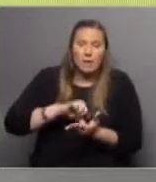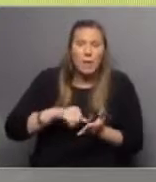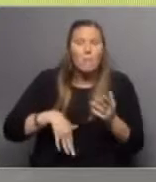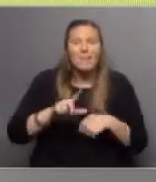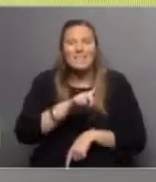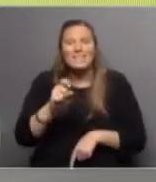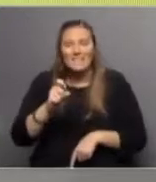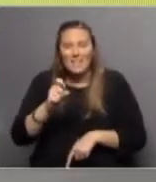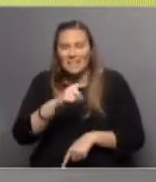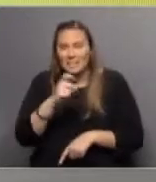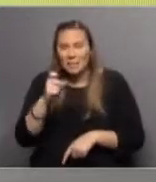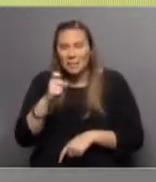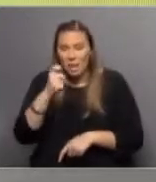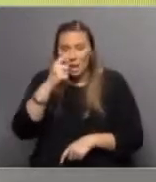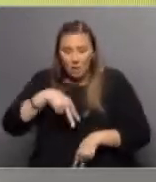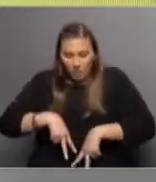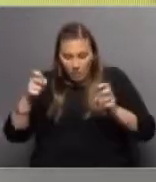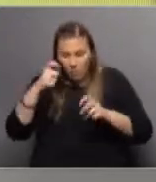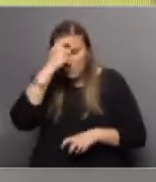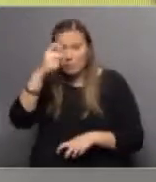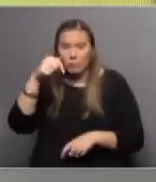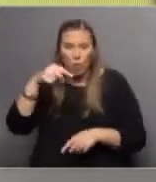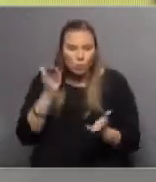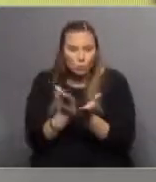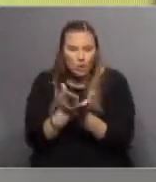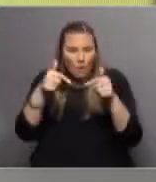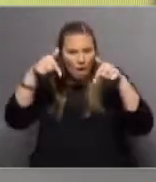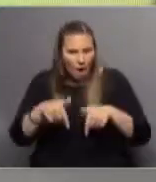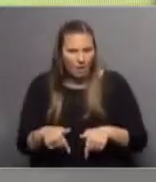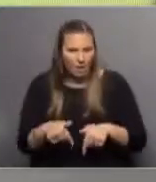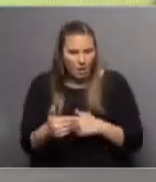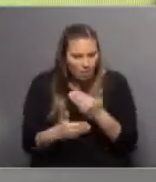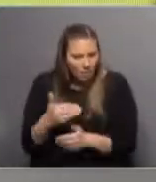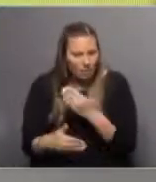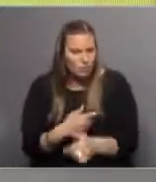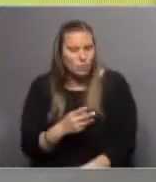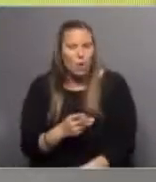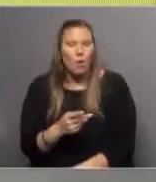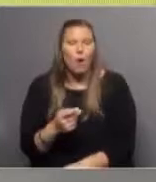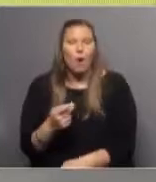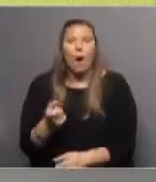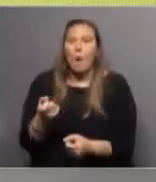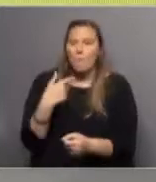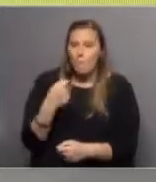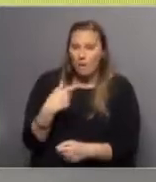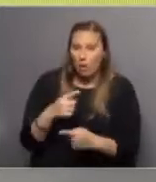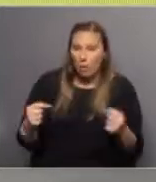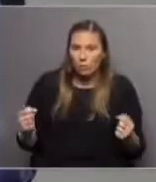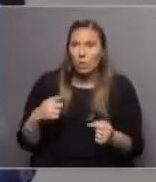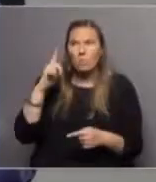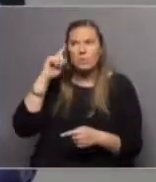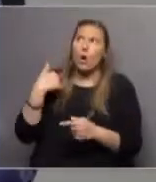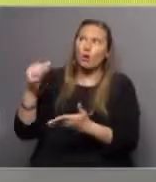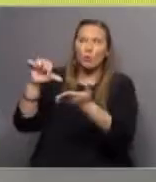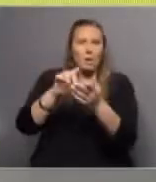y científicos formados en Uruguay y que trabajan en el desarrollo de fármacos. Algo que parece de otro país. Sí, de otro